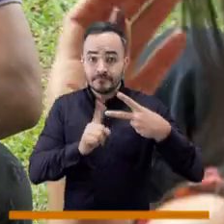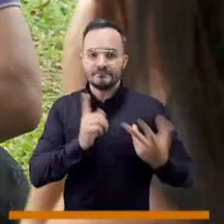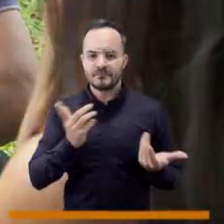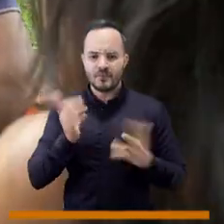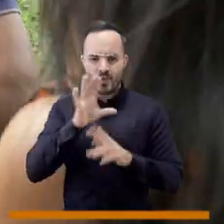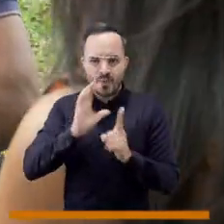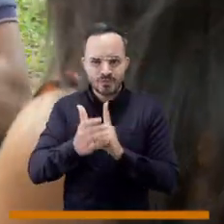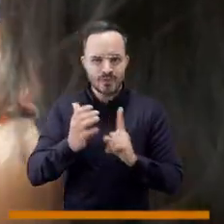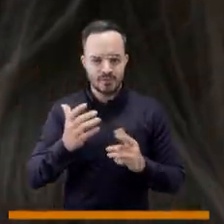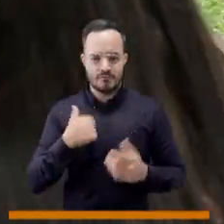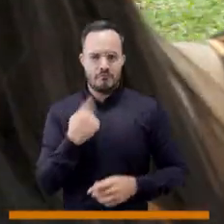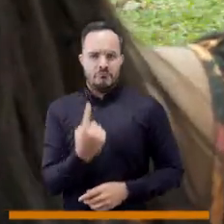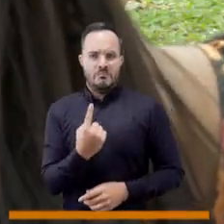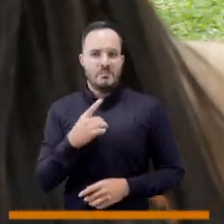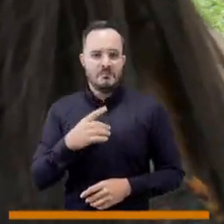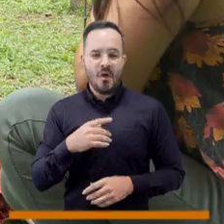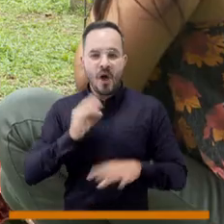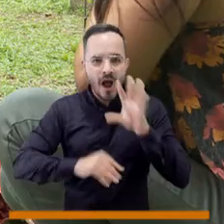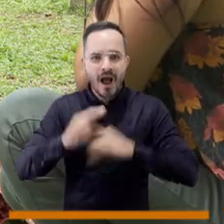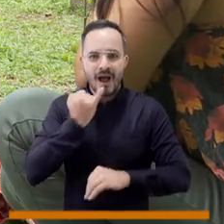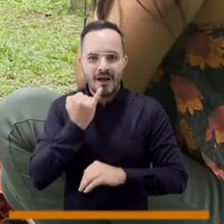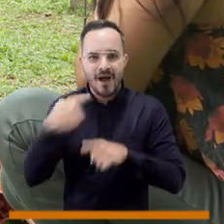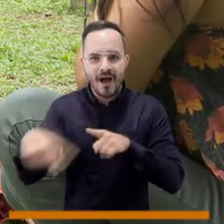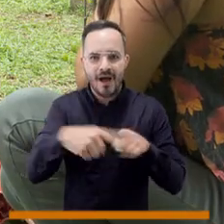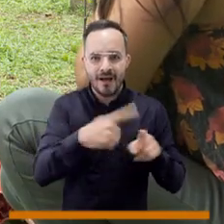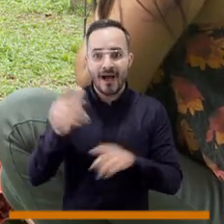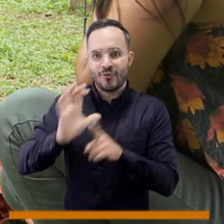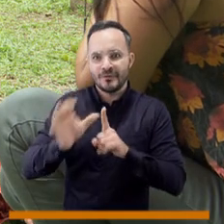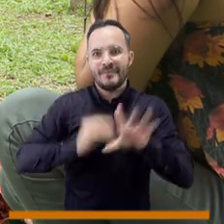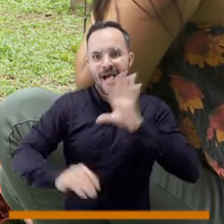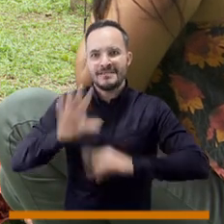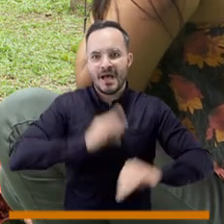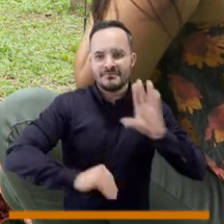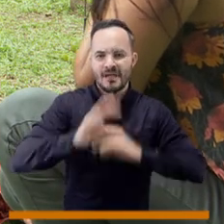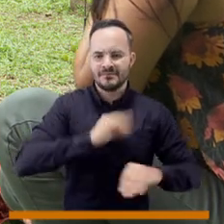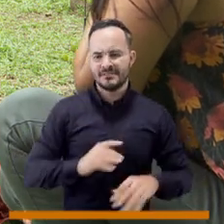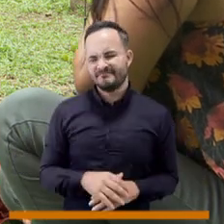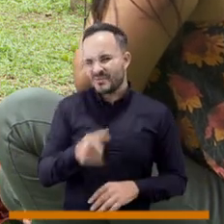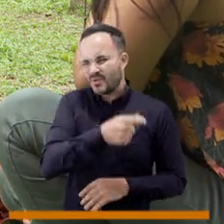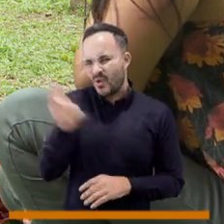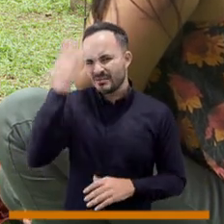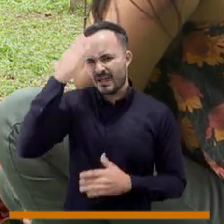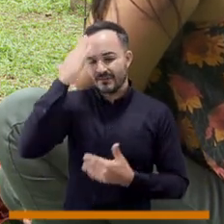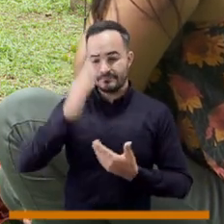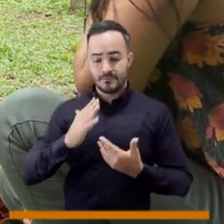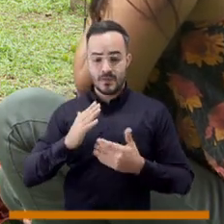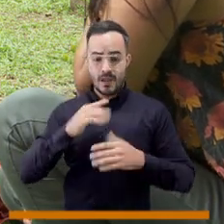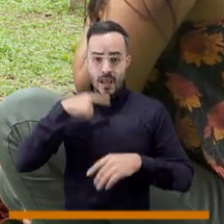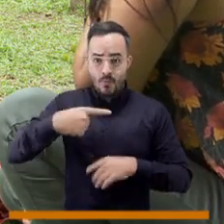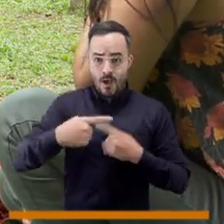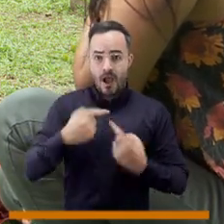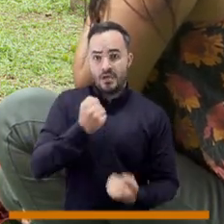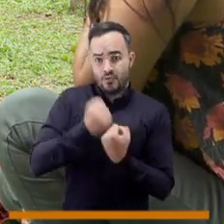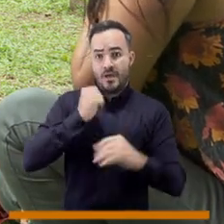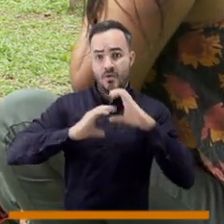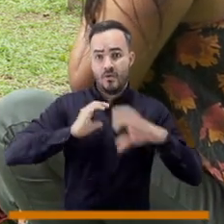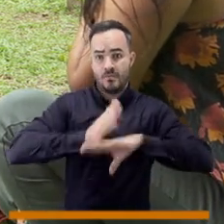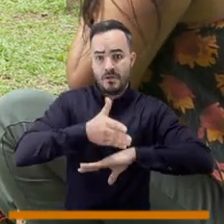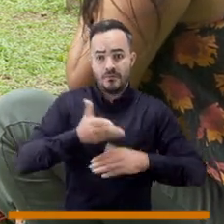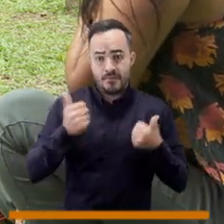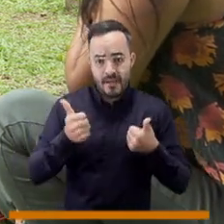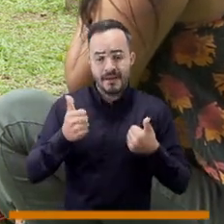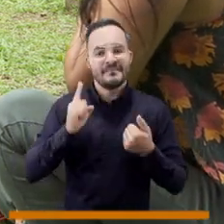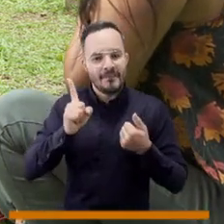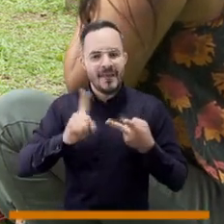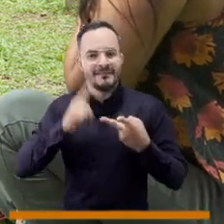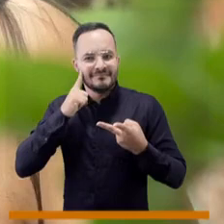digamos, desde la perspectiva cognitiva, sabemos que las lenguas nos acercan a otras culturas y desde una perspectiva intercultural, nosotros sabemos que las lenguas no solamente